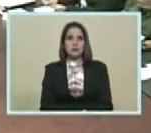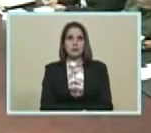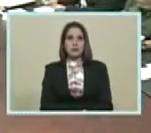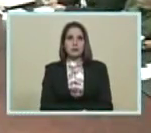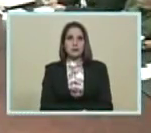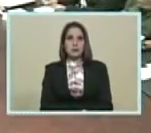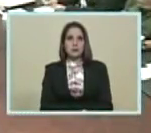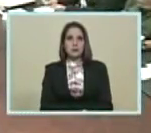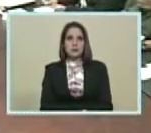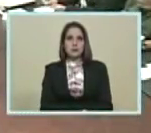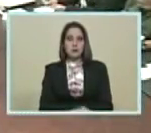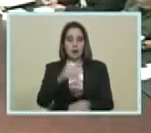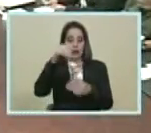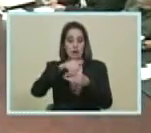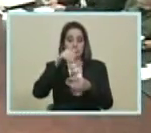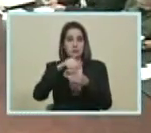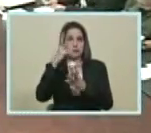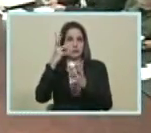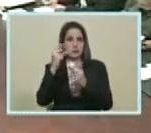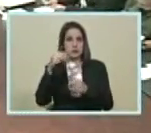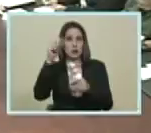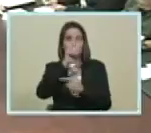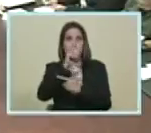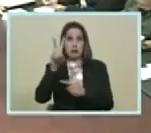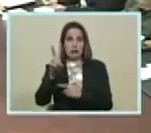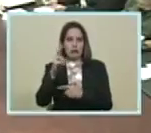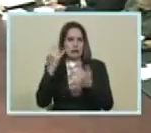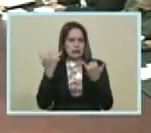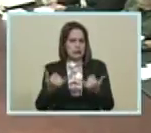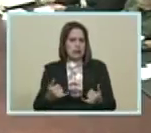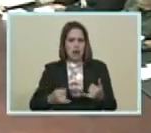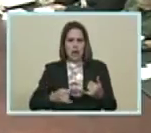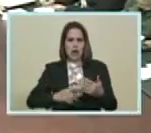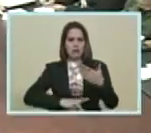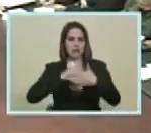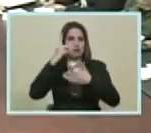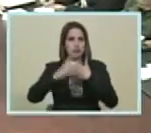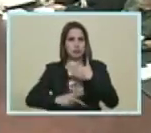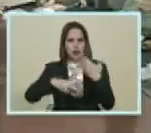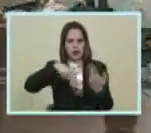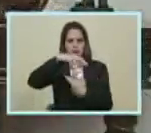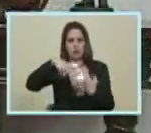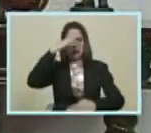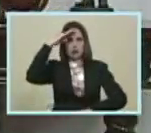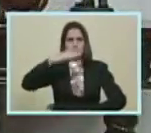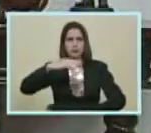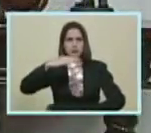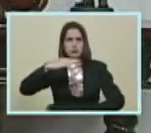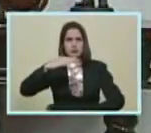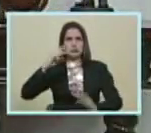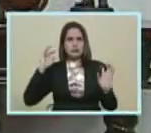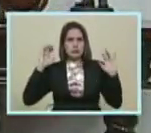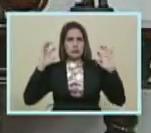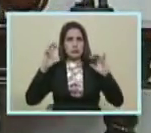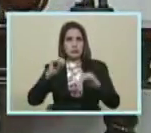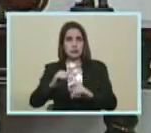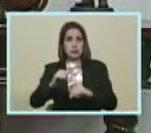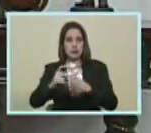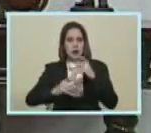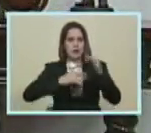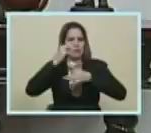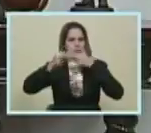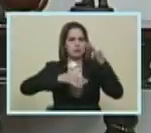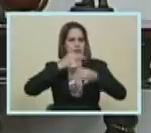...la elección número 22... ...ya el Plan República... ...querido Ministro... ...General en Jefe... ...está en